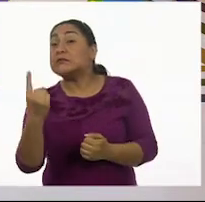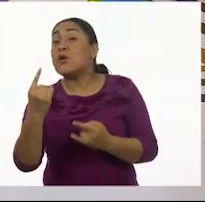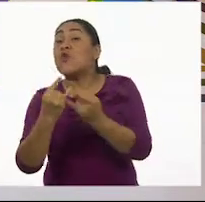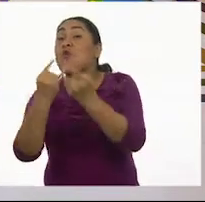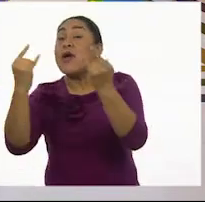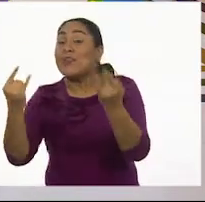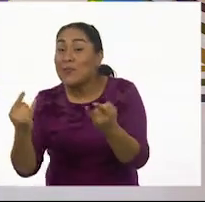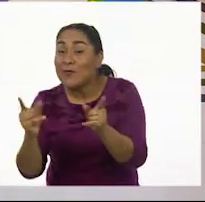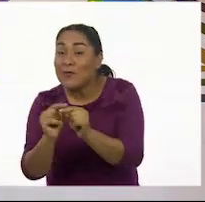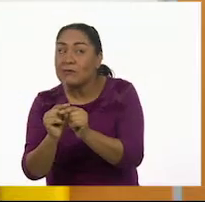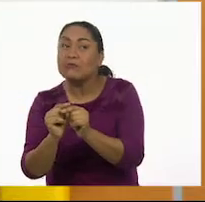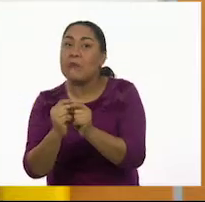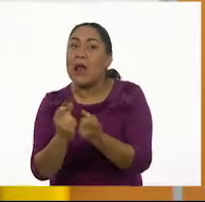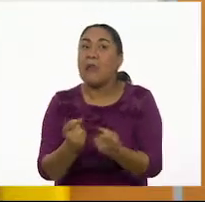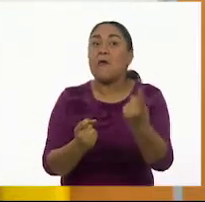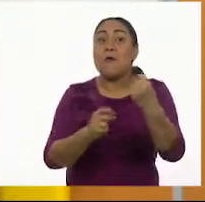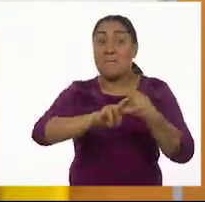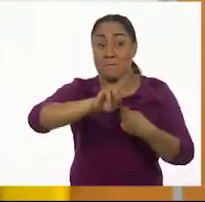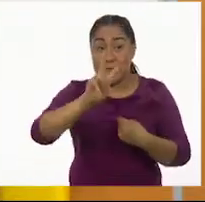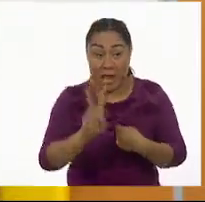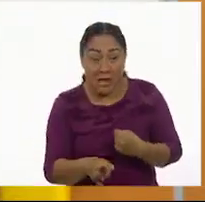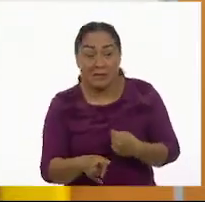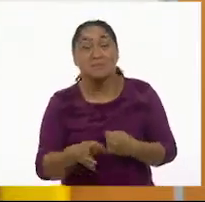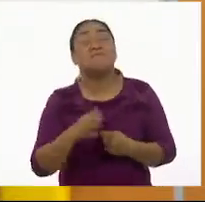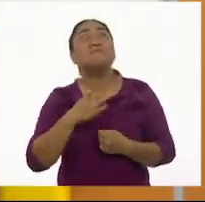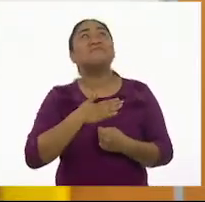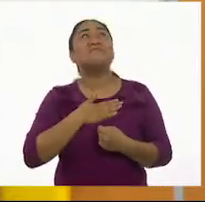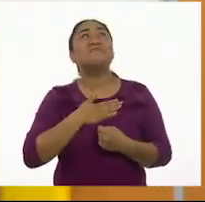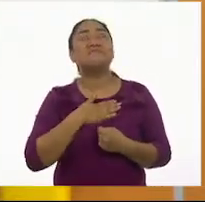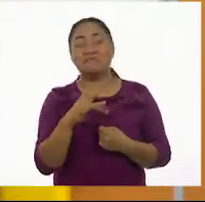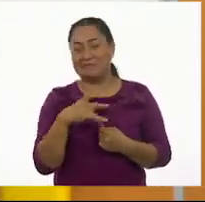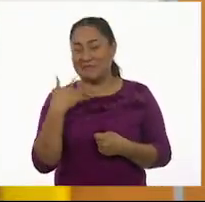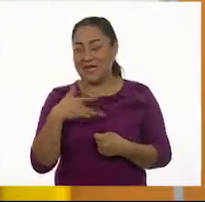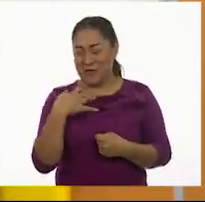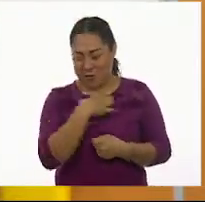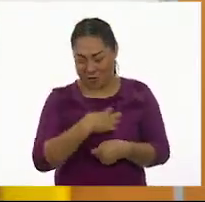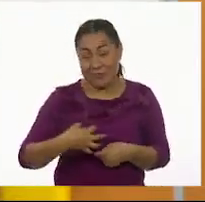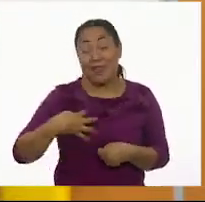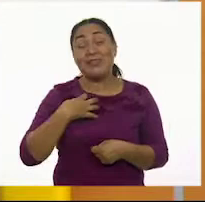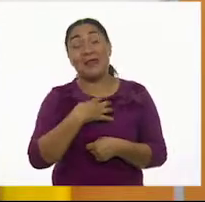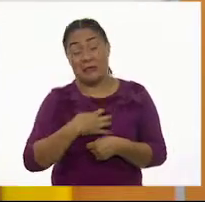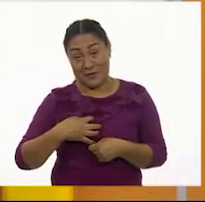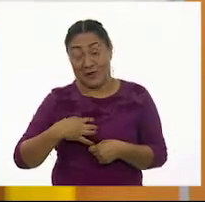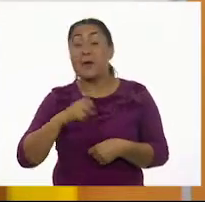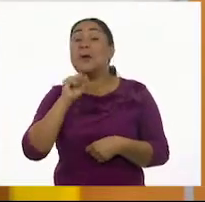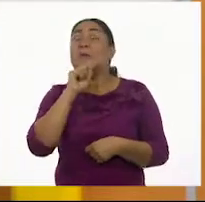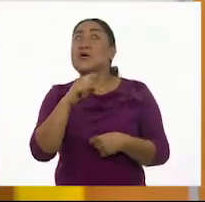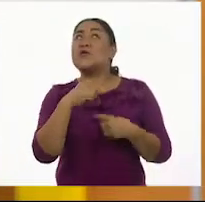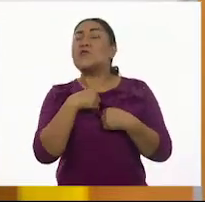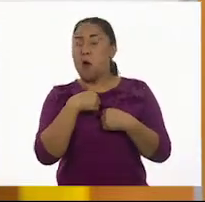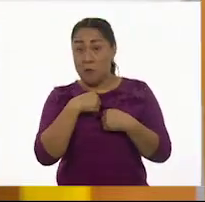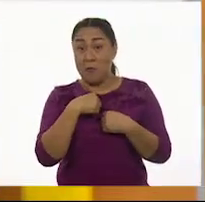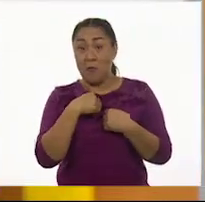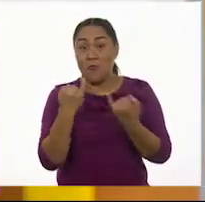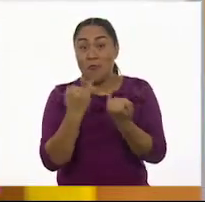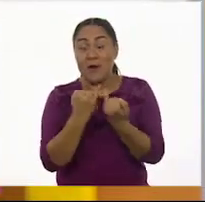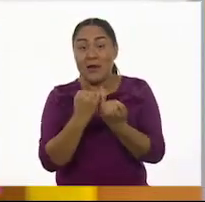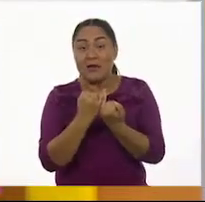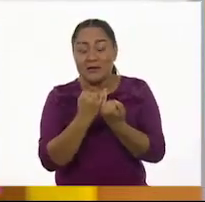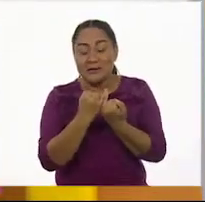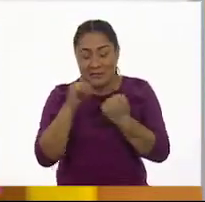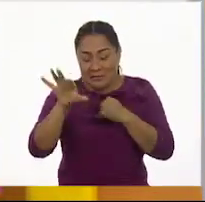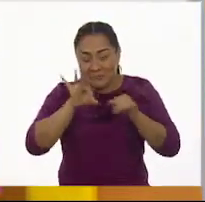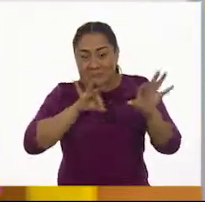pero otras son verdad. Y estoy muy contento porque también yo estoy coleccionando